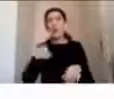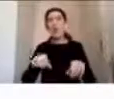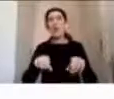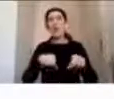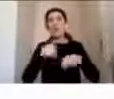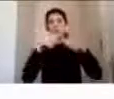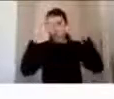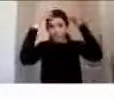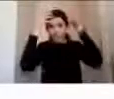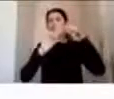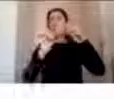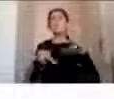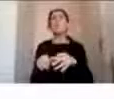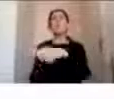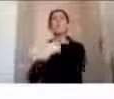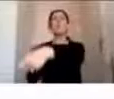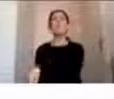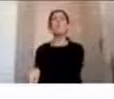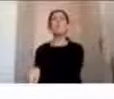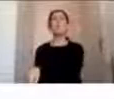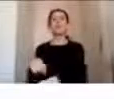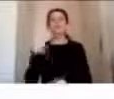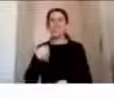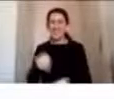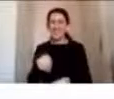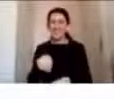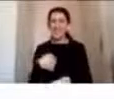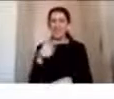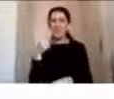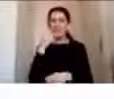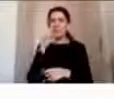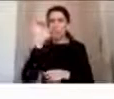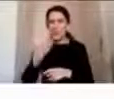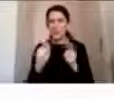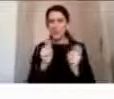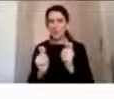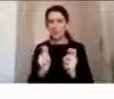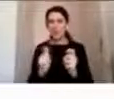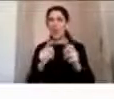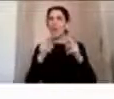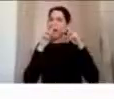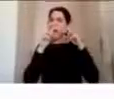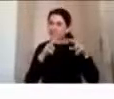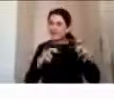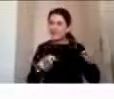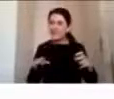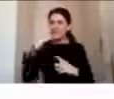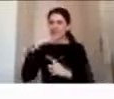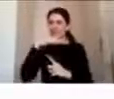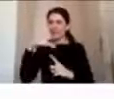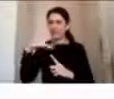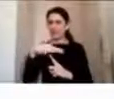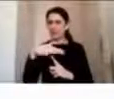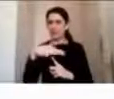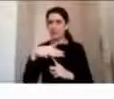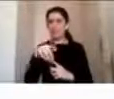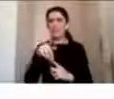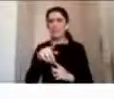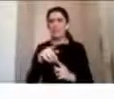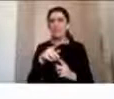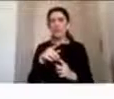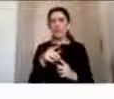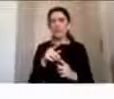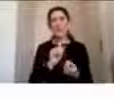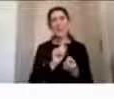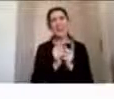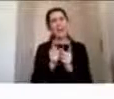esta percepción del riesgo, este análisis que nosotros hacemos constantemente de diferentes situaciones, va a ir variando de acuerdo a